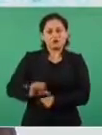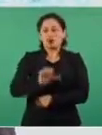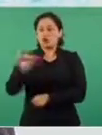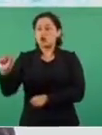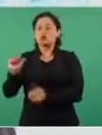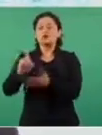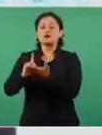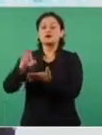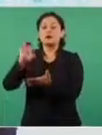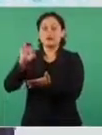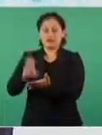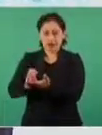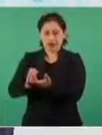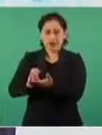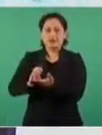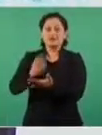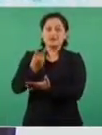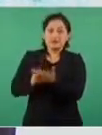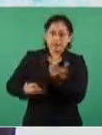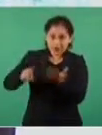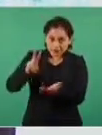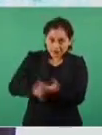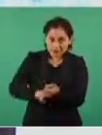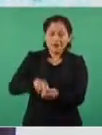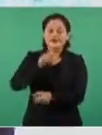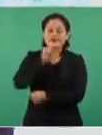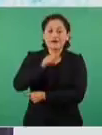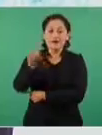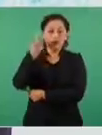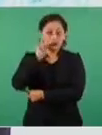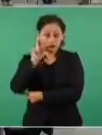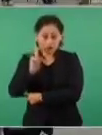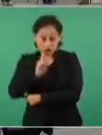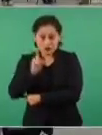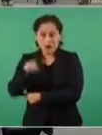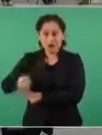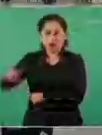motriz múltiple y auditiva, les hace feliz salir de casa.